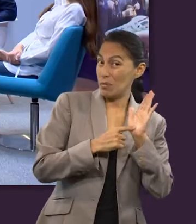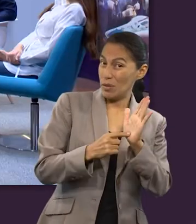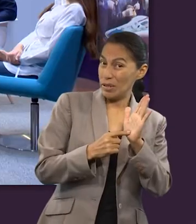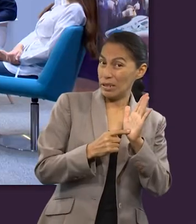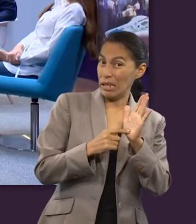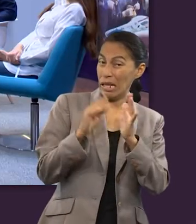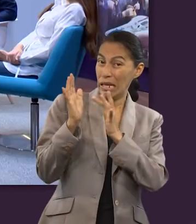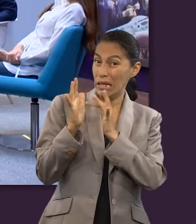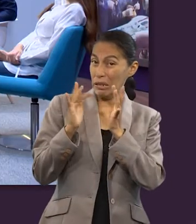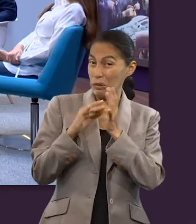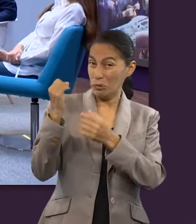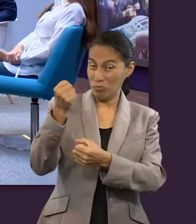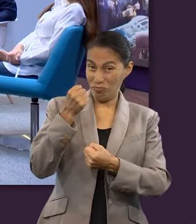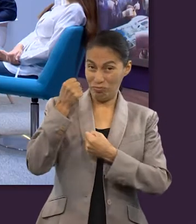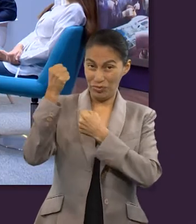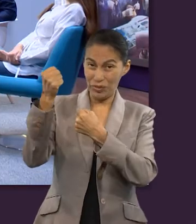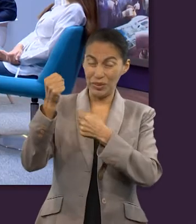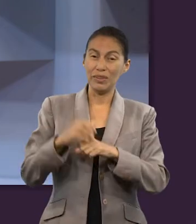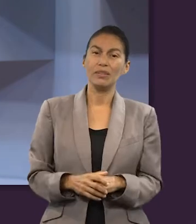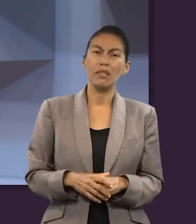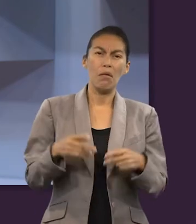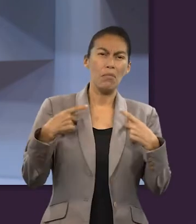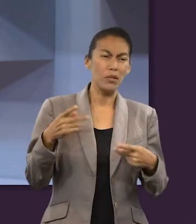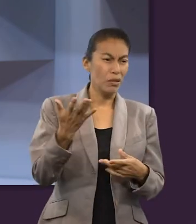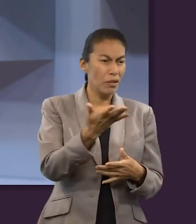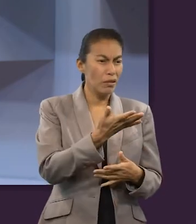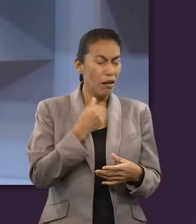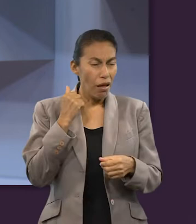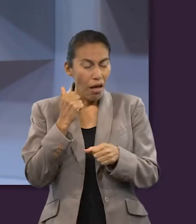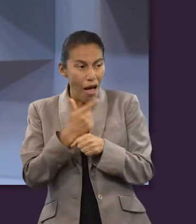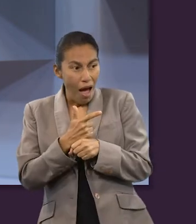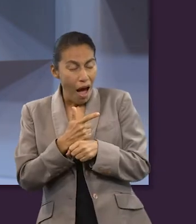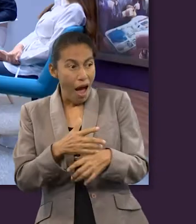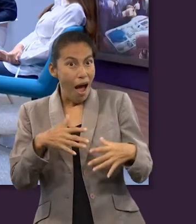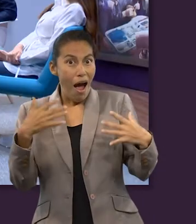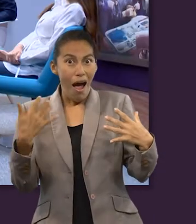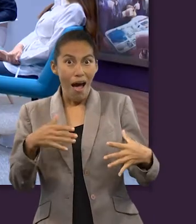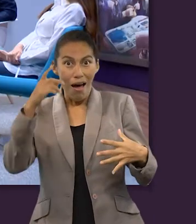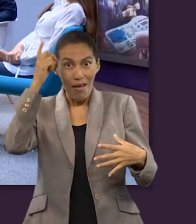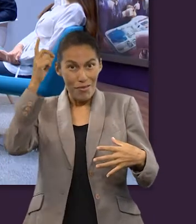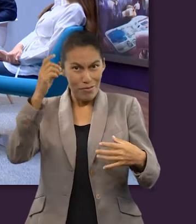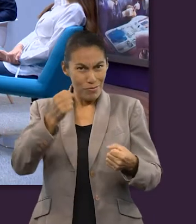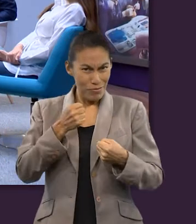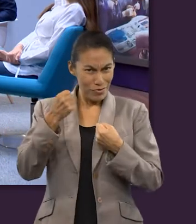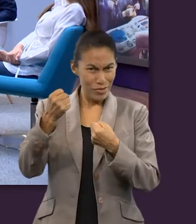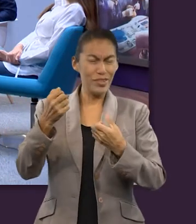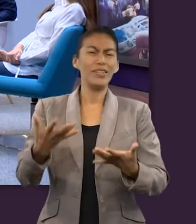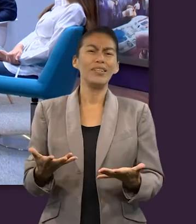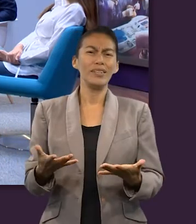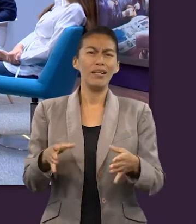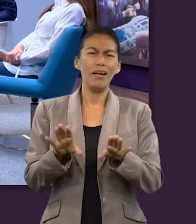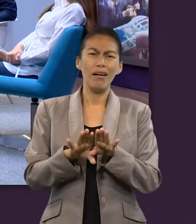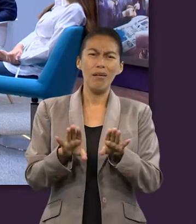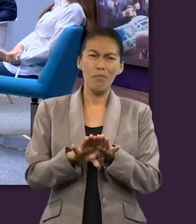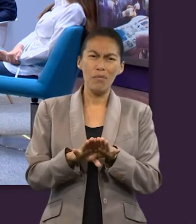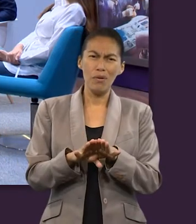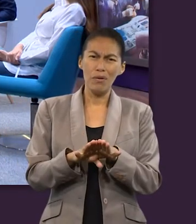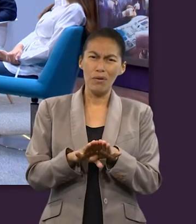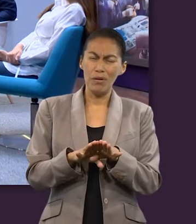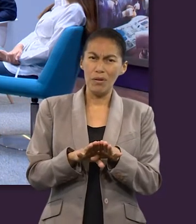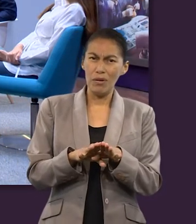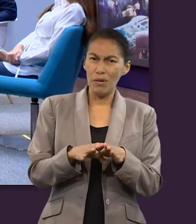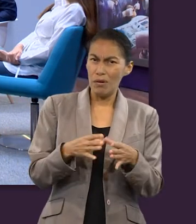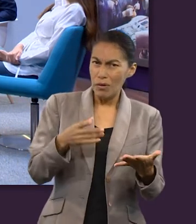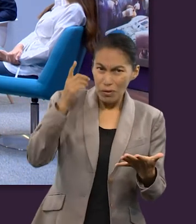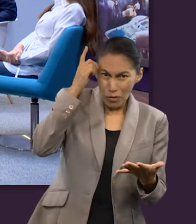más como una evidencia. ¿Para qué? Para que las personas vieran ahora sí como que un certificado